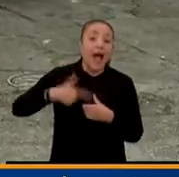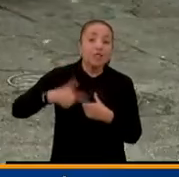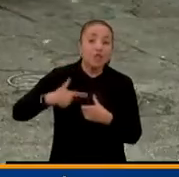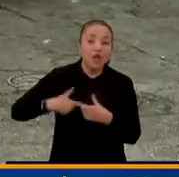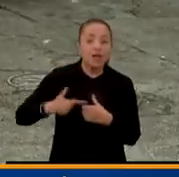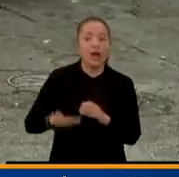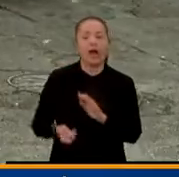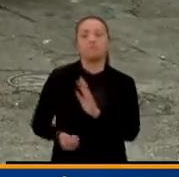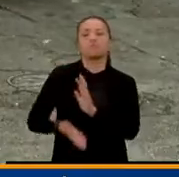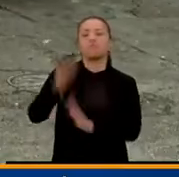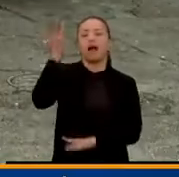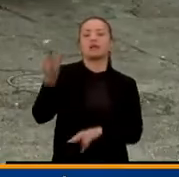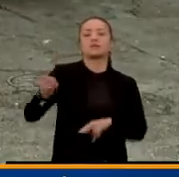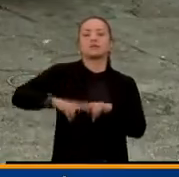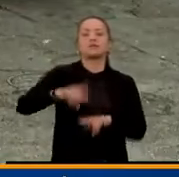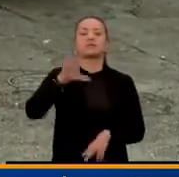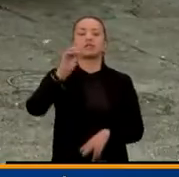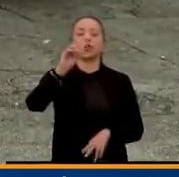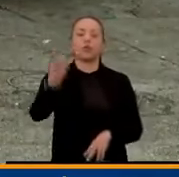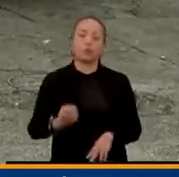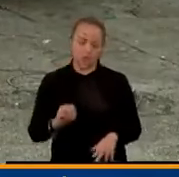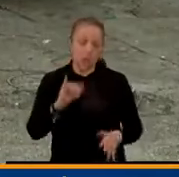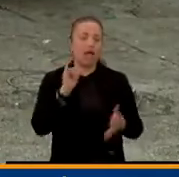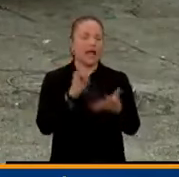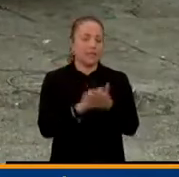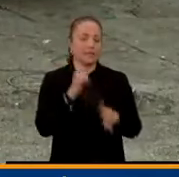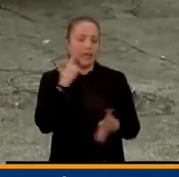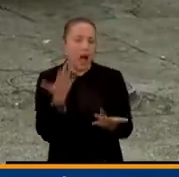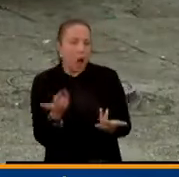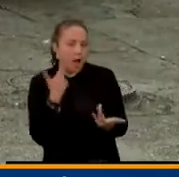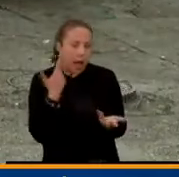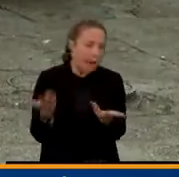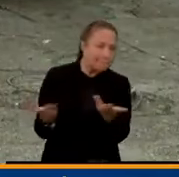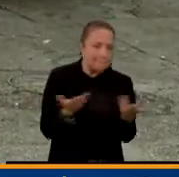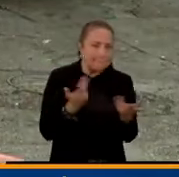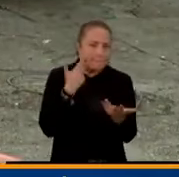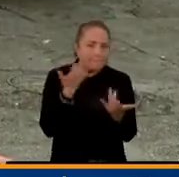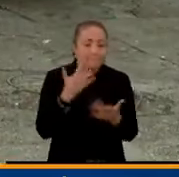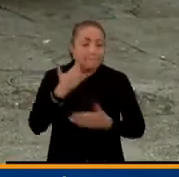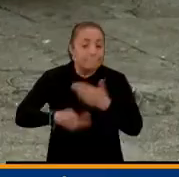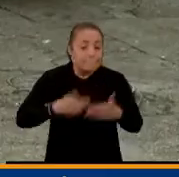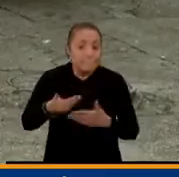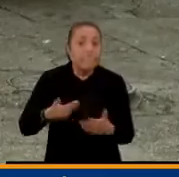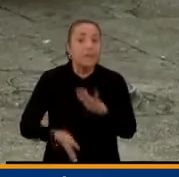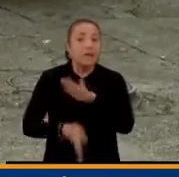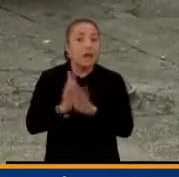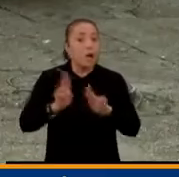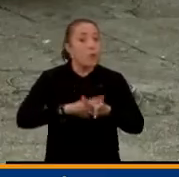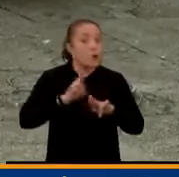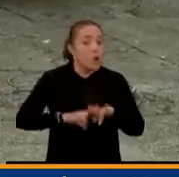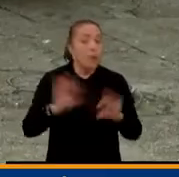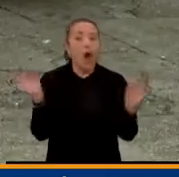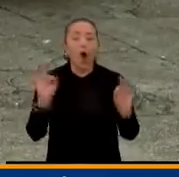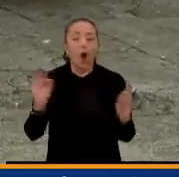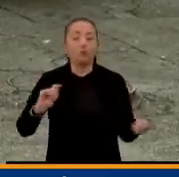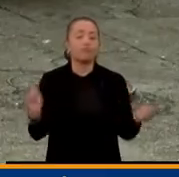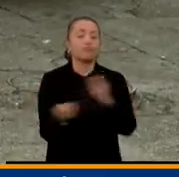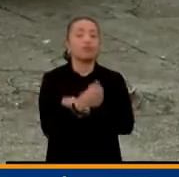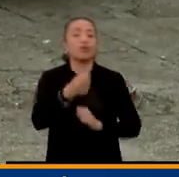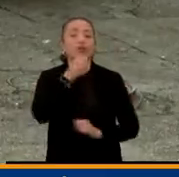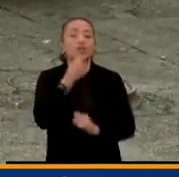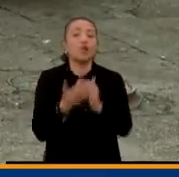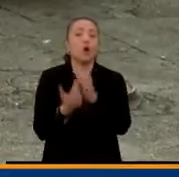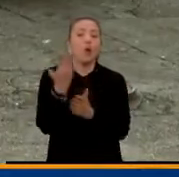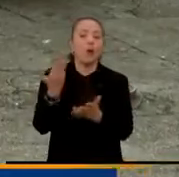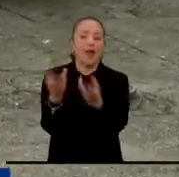gastos en un 50%. Nosotros continuaremos a la espera para que esta situación o continúe en normalidad o tengamos una nueva noticia desde la